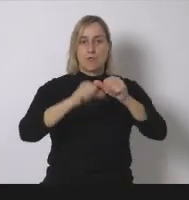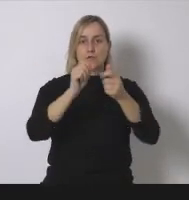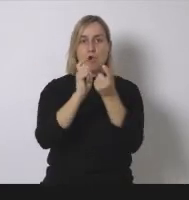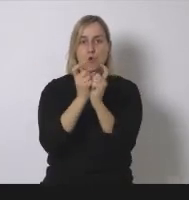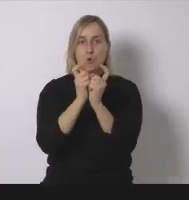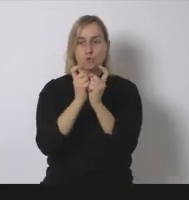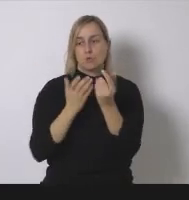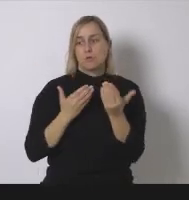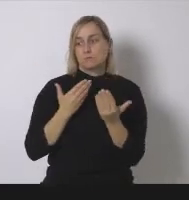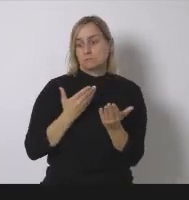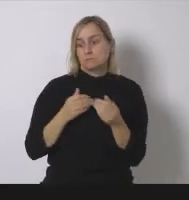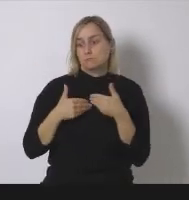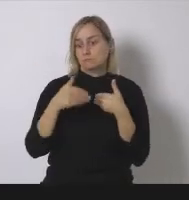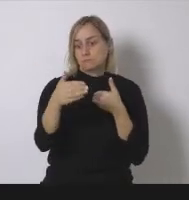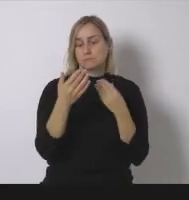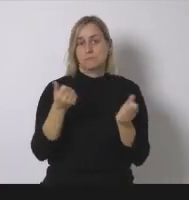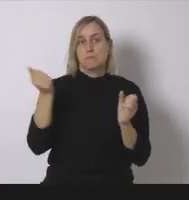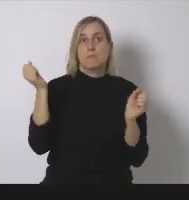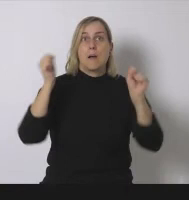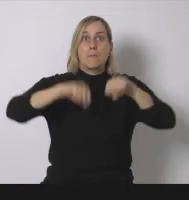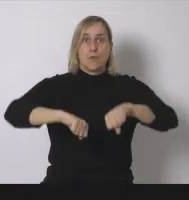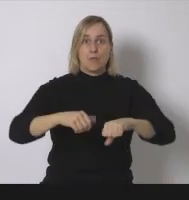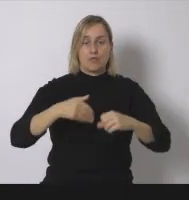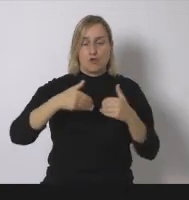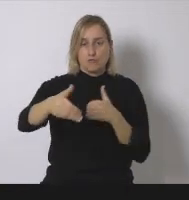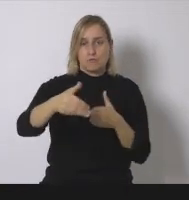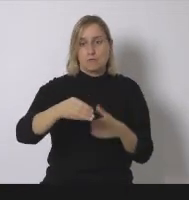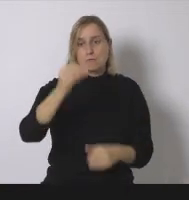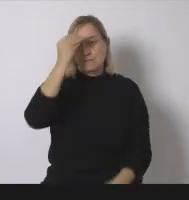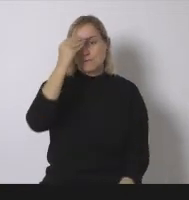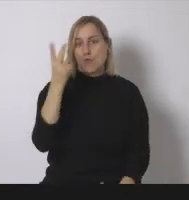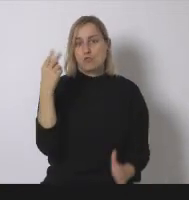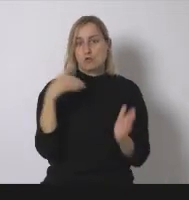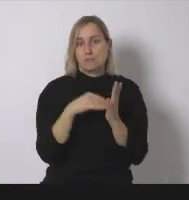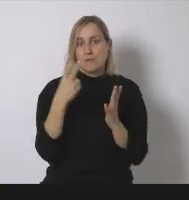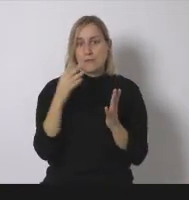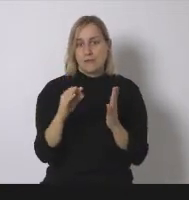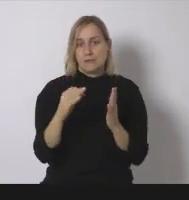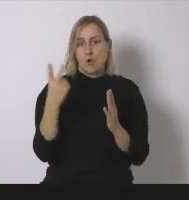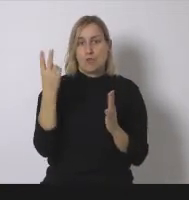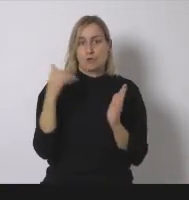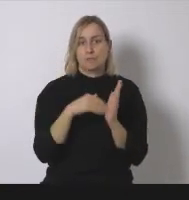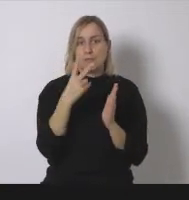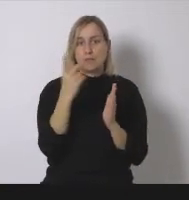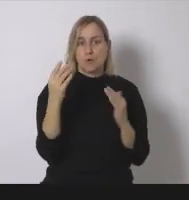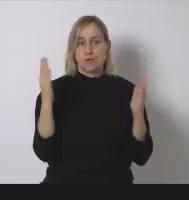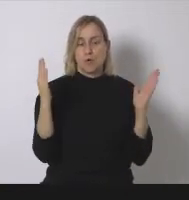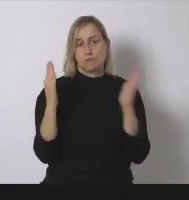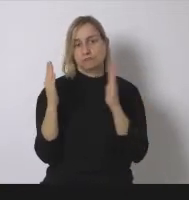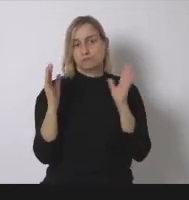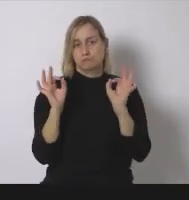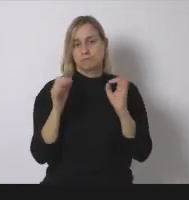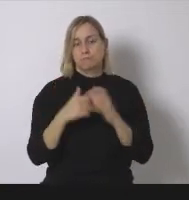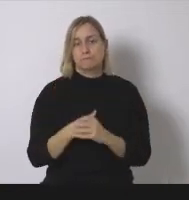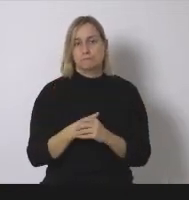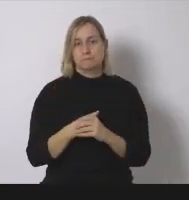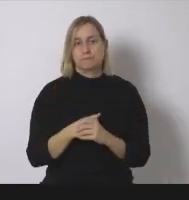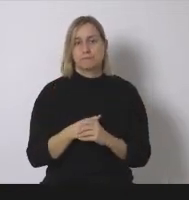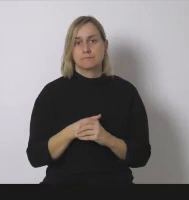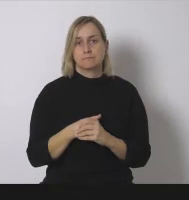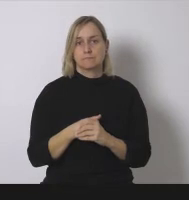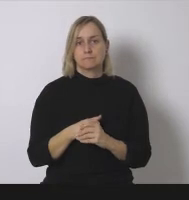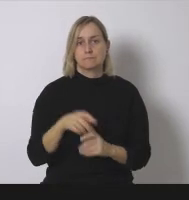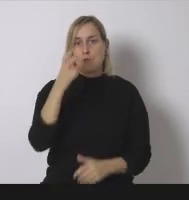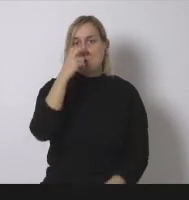finales de 2020 o principios de 2021 entonces es curioso que esto pase pues había este decreto ley